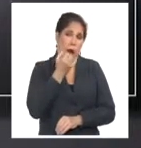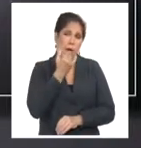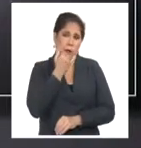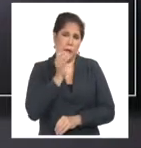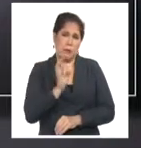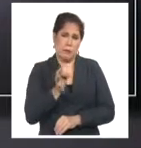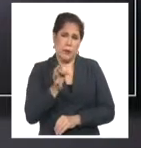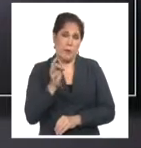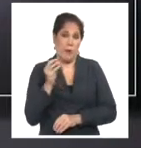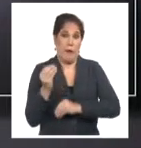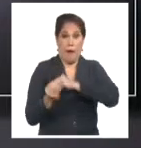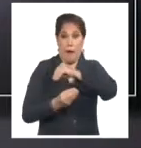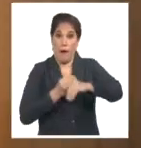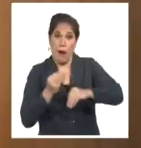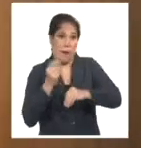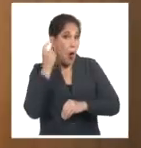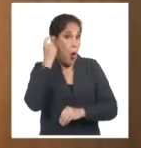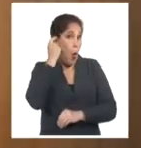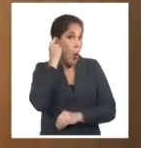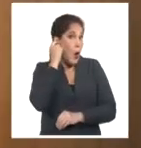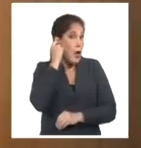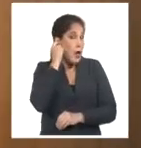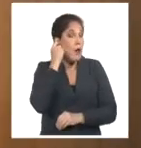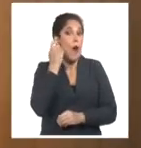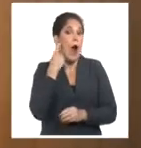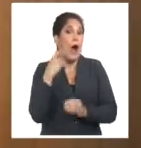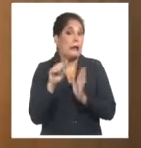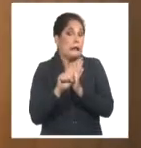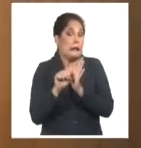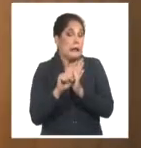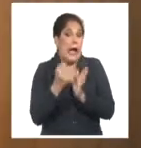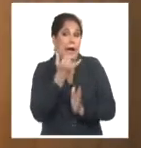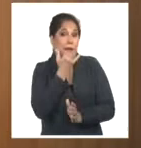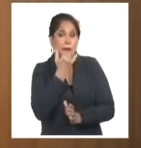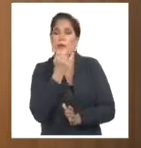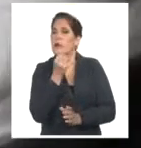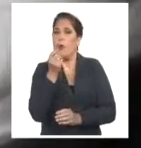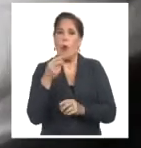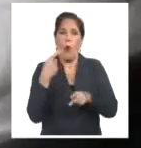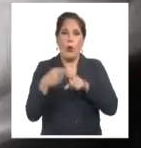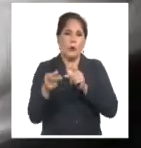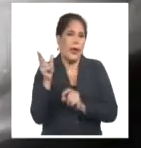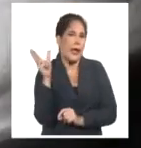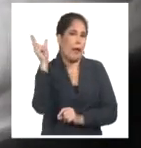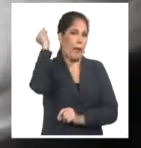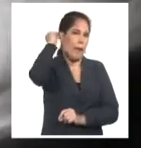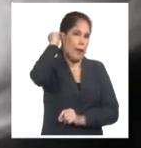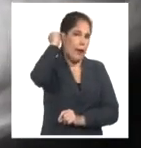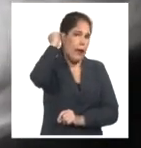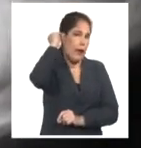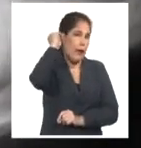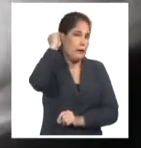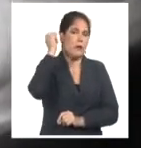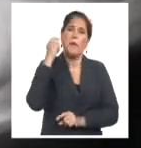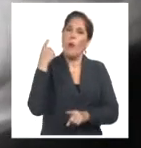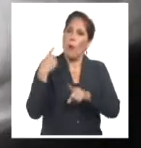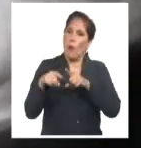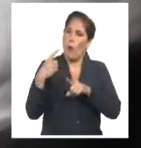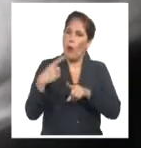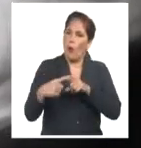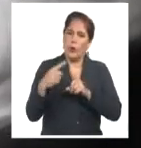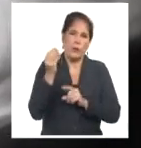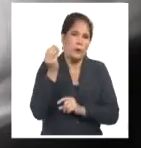se sustituye el oído interno lesionado por un dispositivo electrónico. Pero están en desarrollo ya retinas